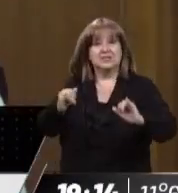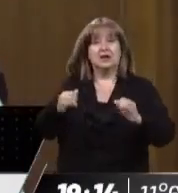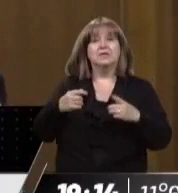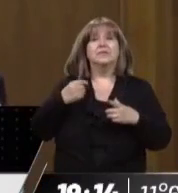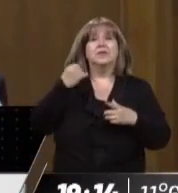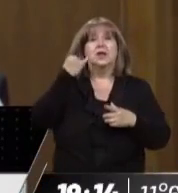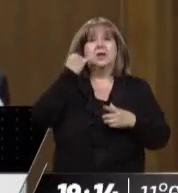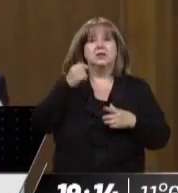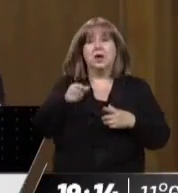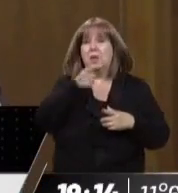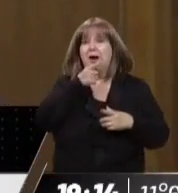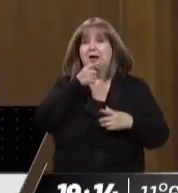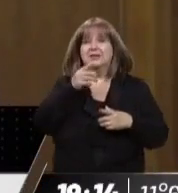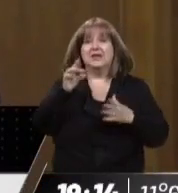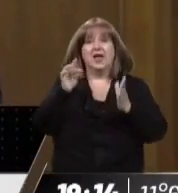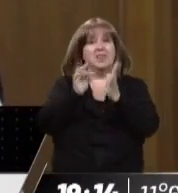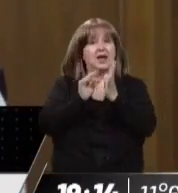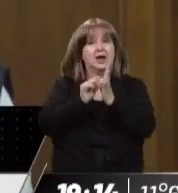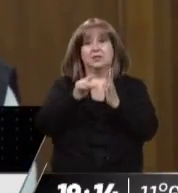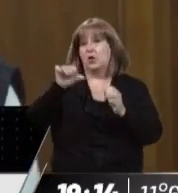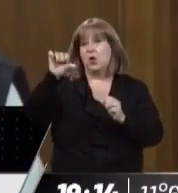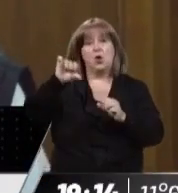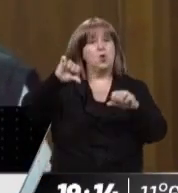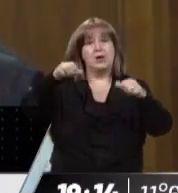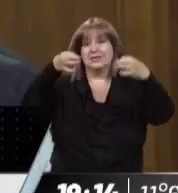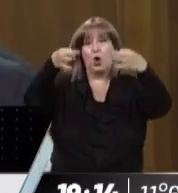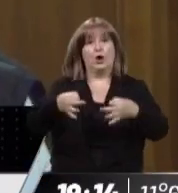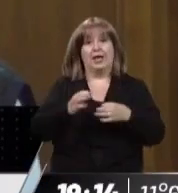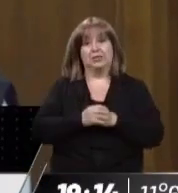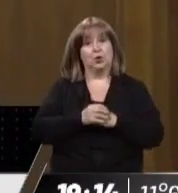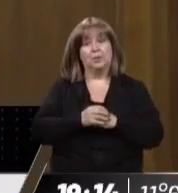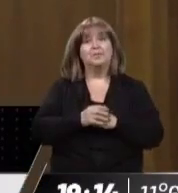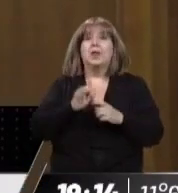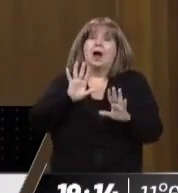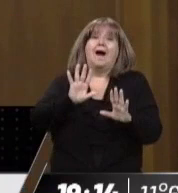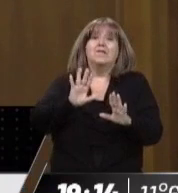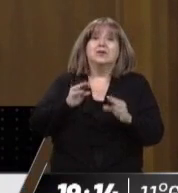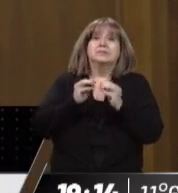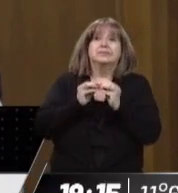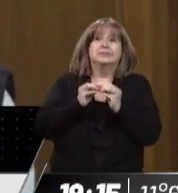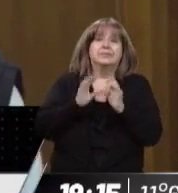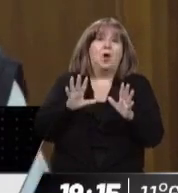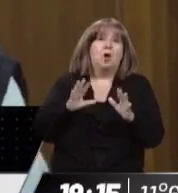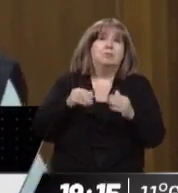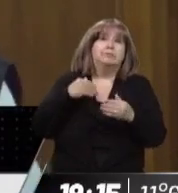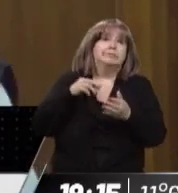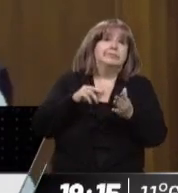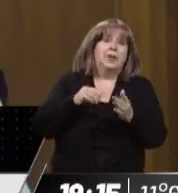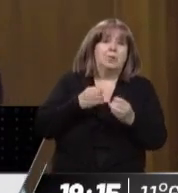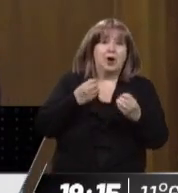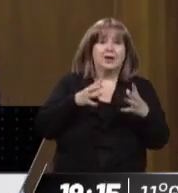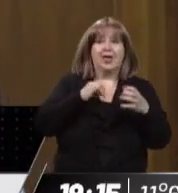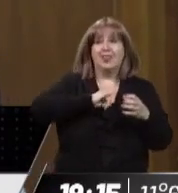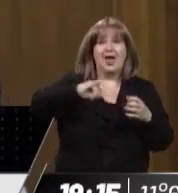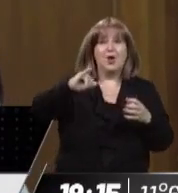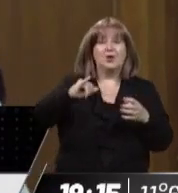manifiestamente inconstitucional y bueno, esperaremos el avance que pueda tener la causa. La verdad que denunciar